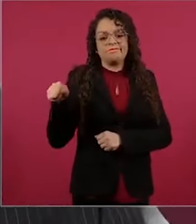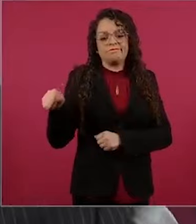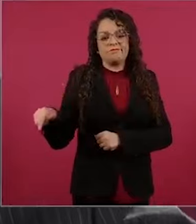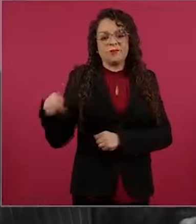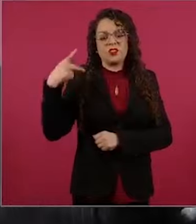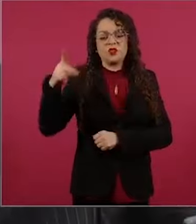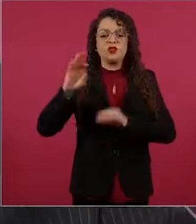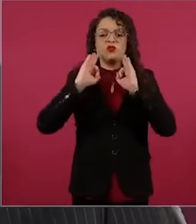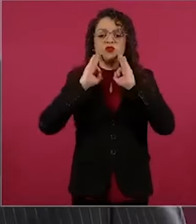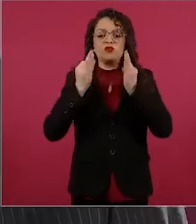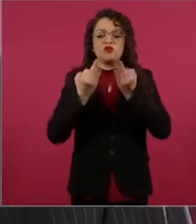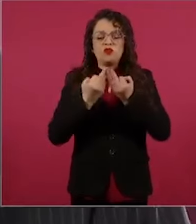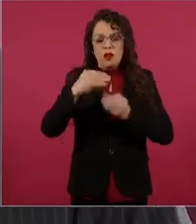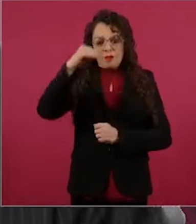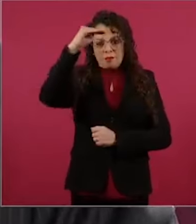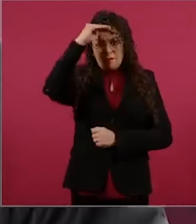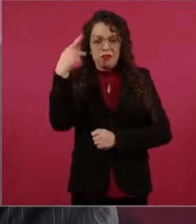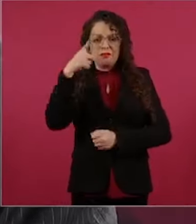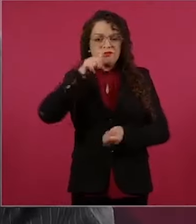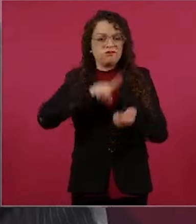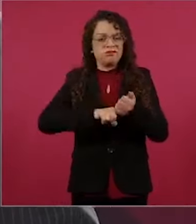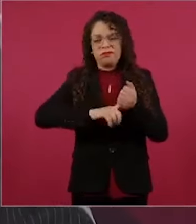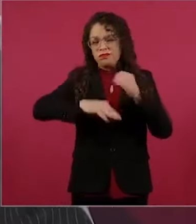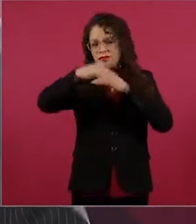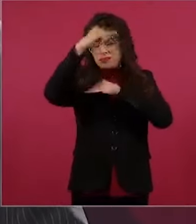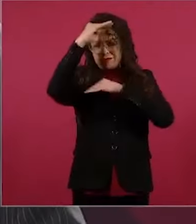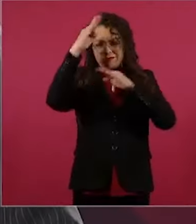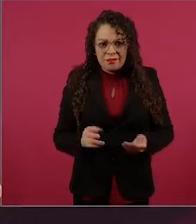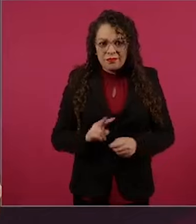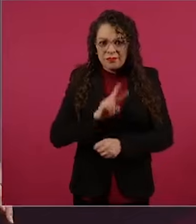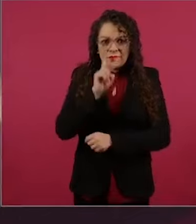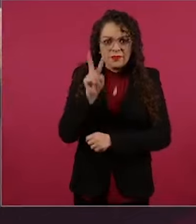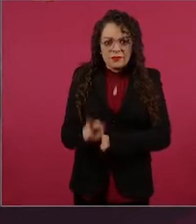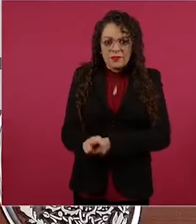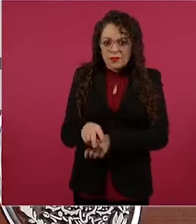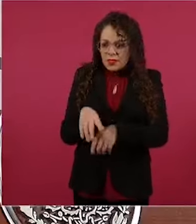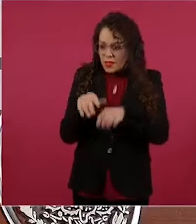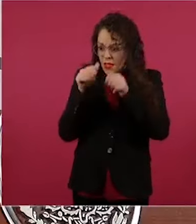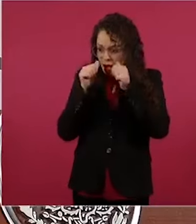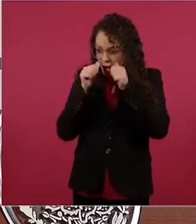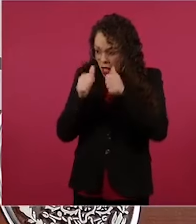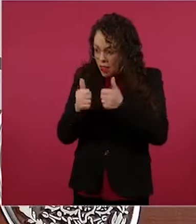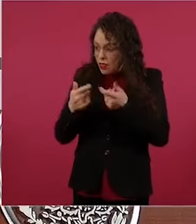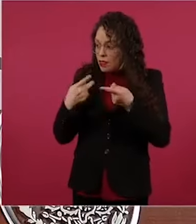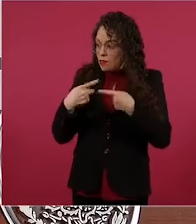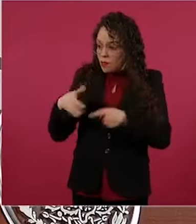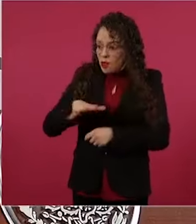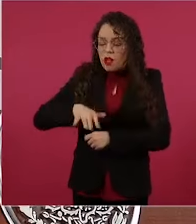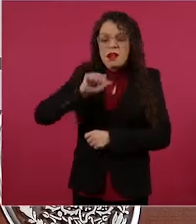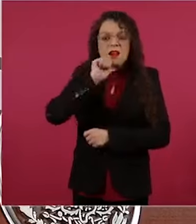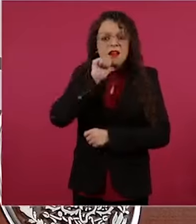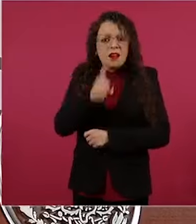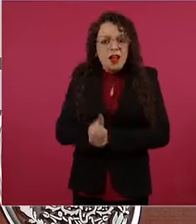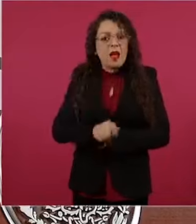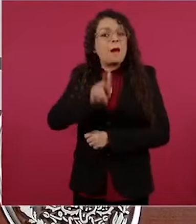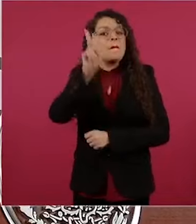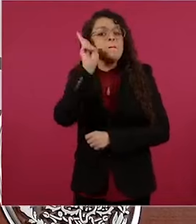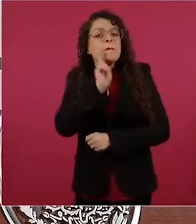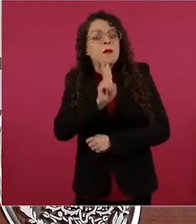pensamiento conservador y servil, porque no hay pruebas de nada.